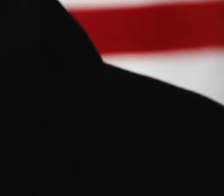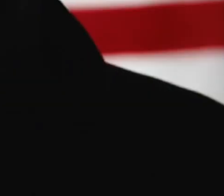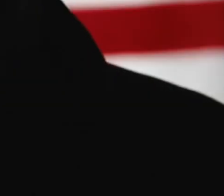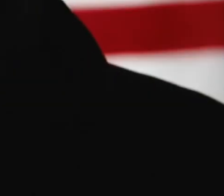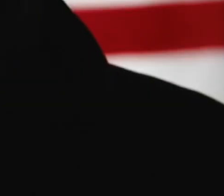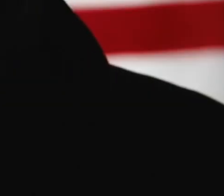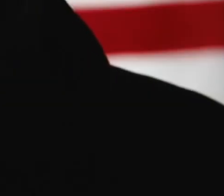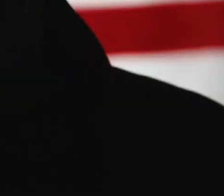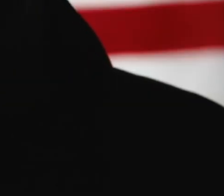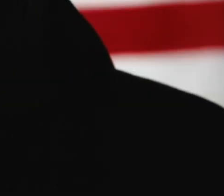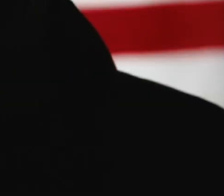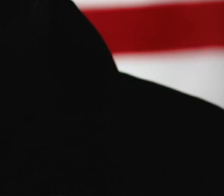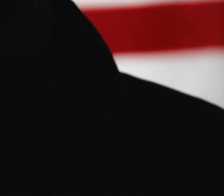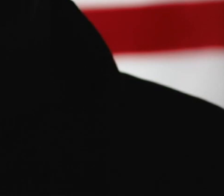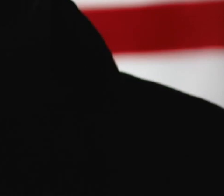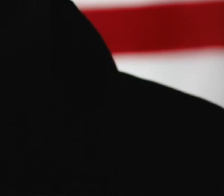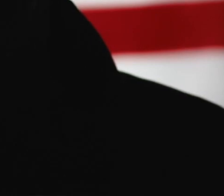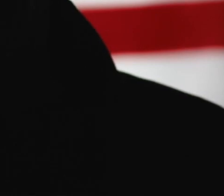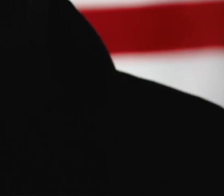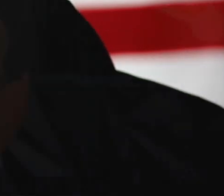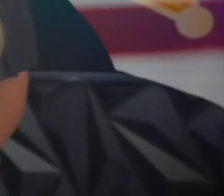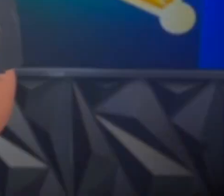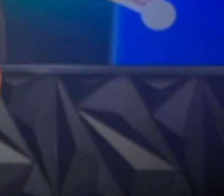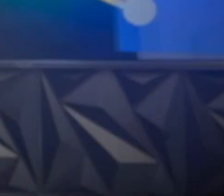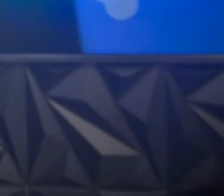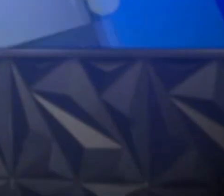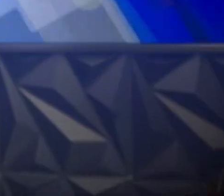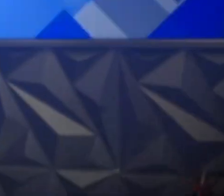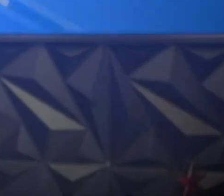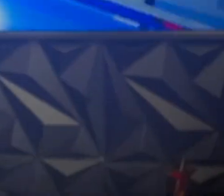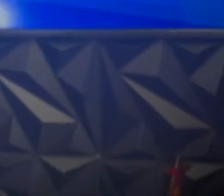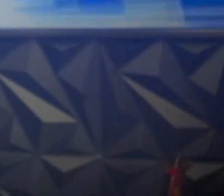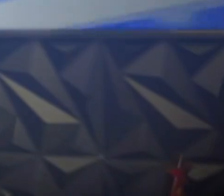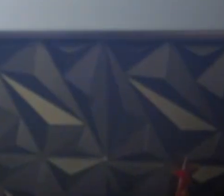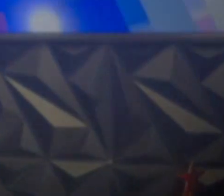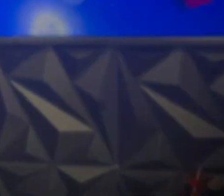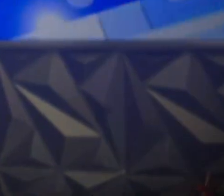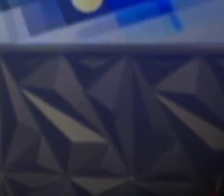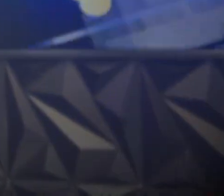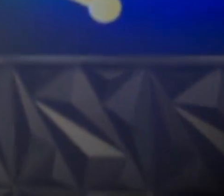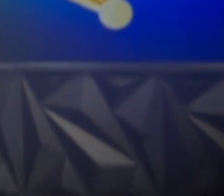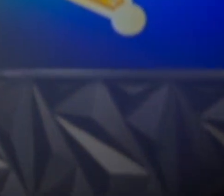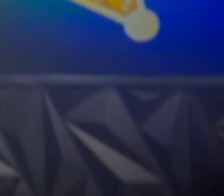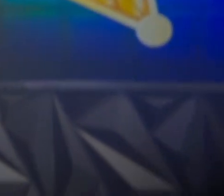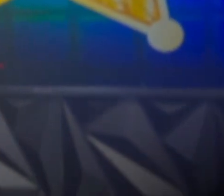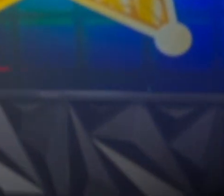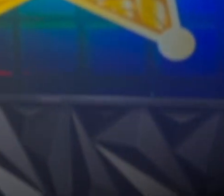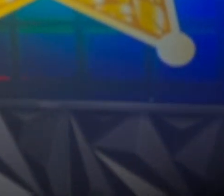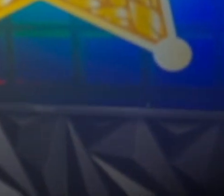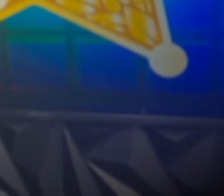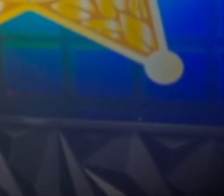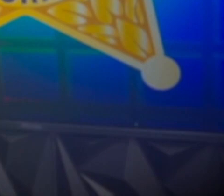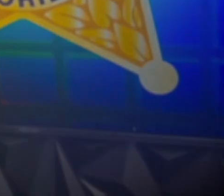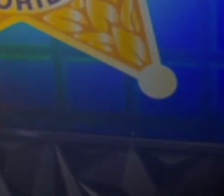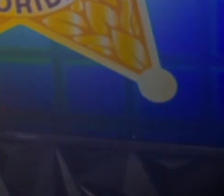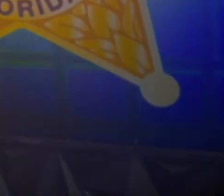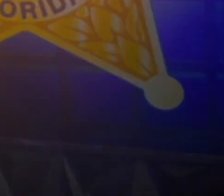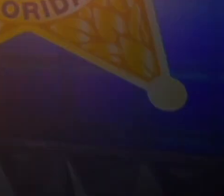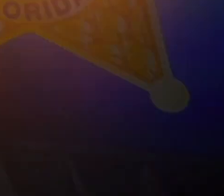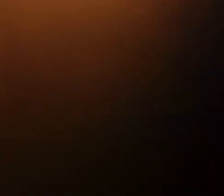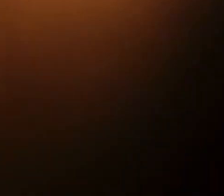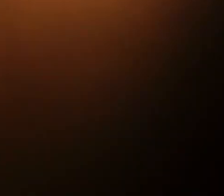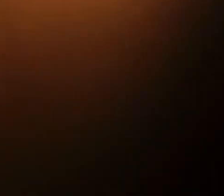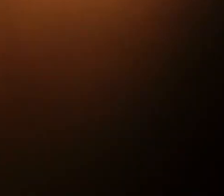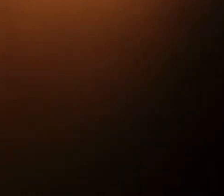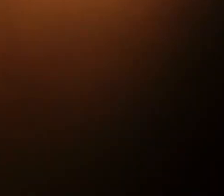Y señores, esta semana hemos estado celebrando y rindiéndole honor a aquellos veteranos que lucharon